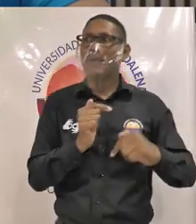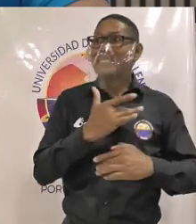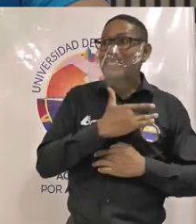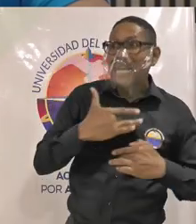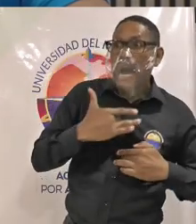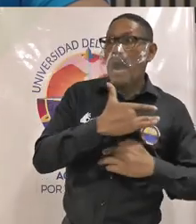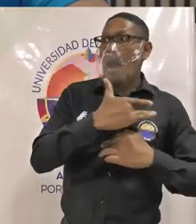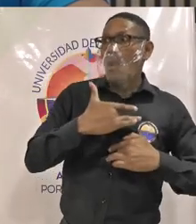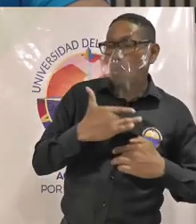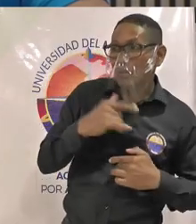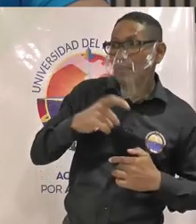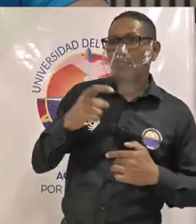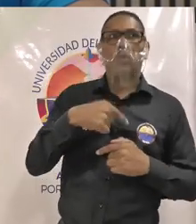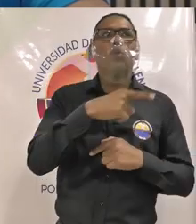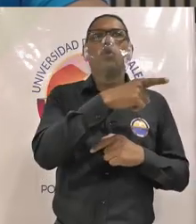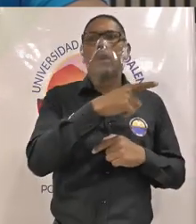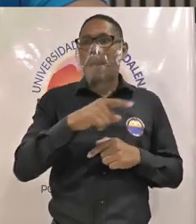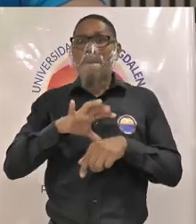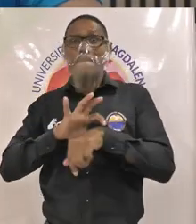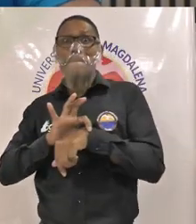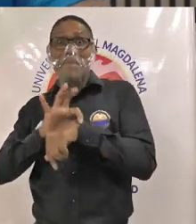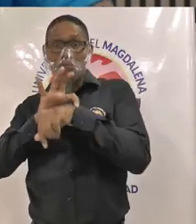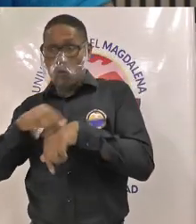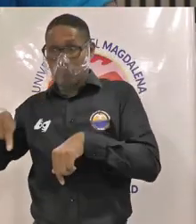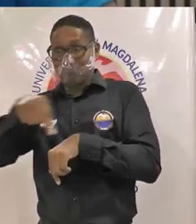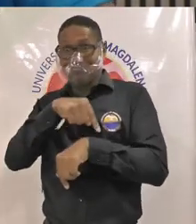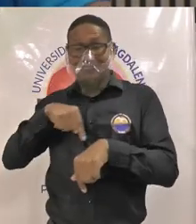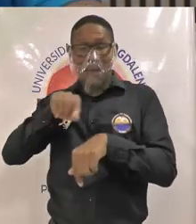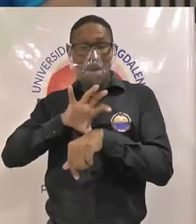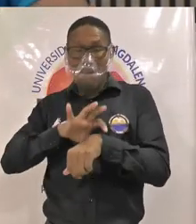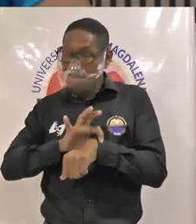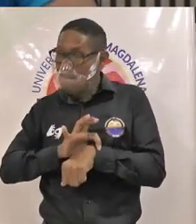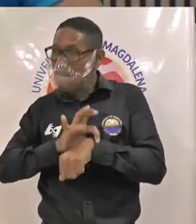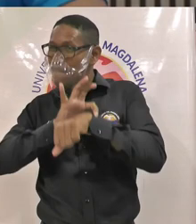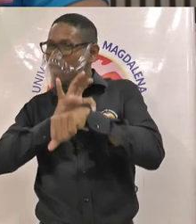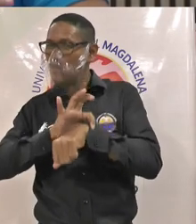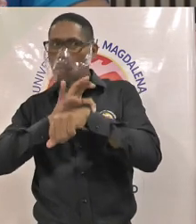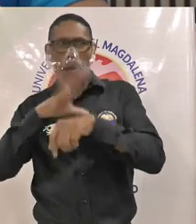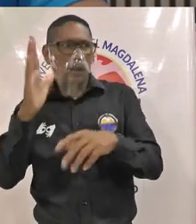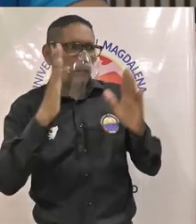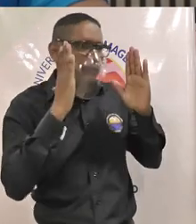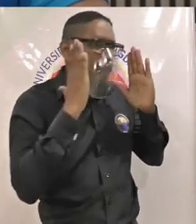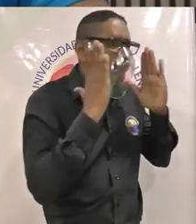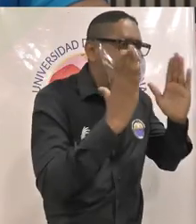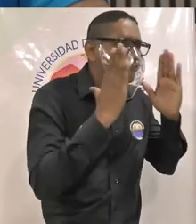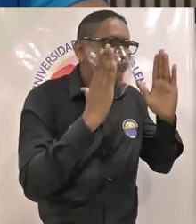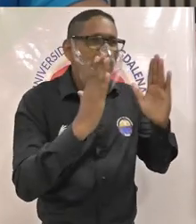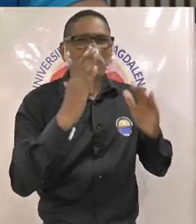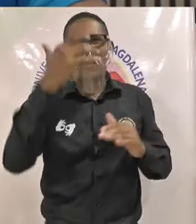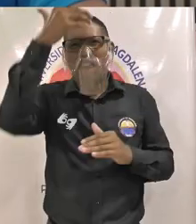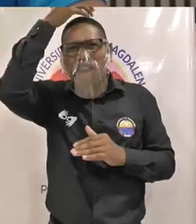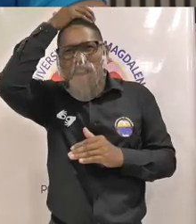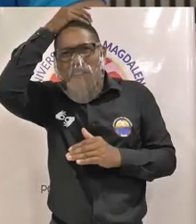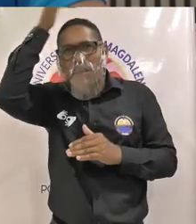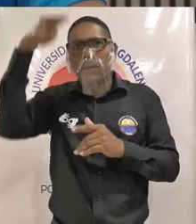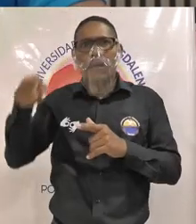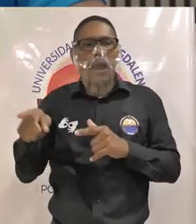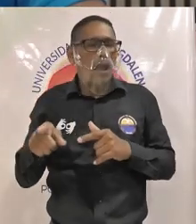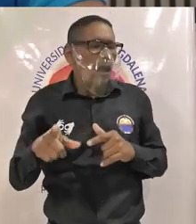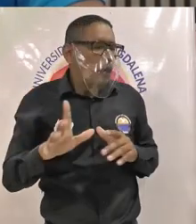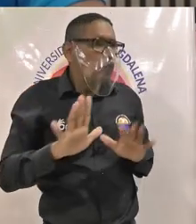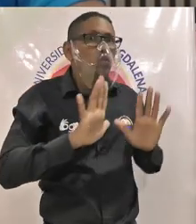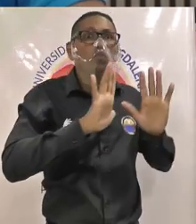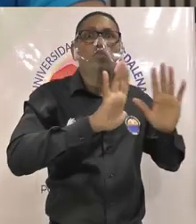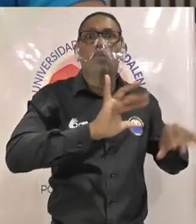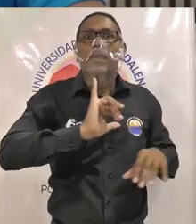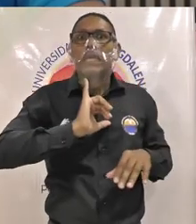entendían porque a los médicos que son la primera fuerza o la primera mano que los atiende o las enfermeras y los enfermeros no tenían el